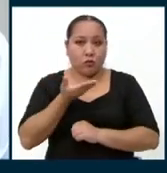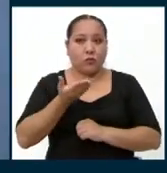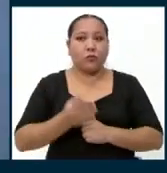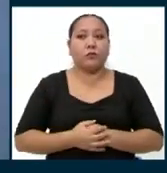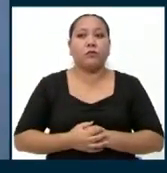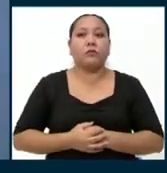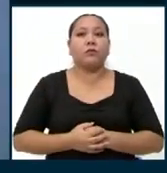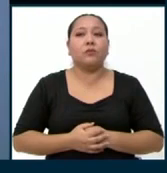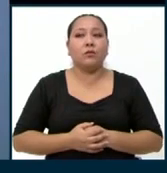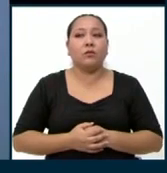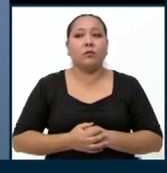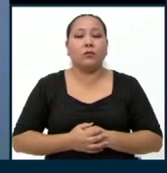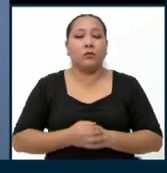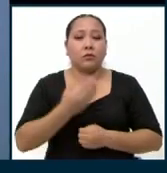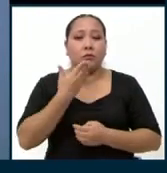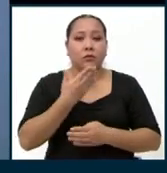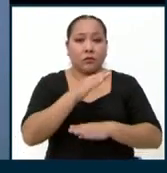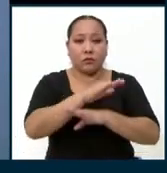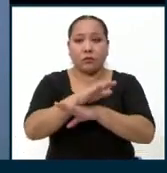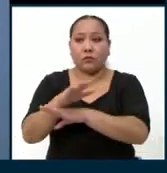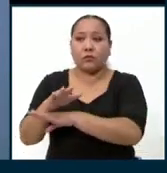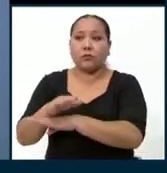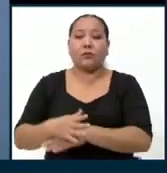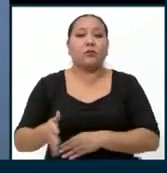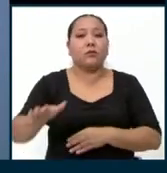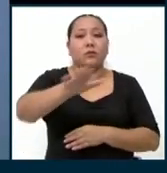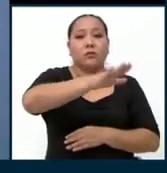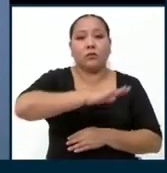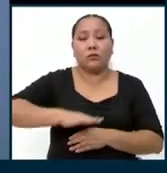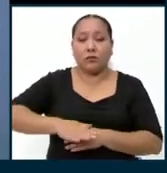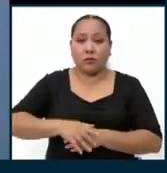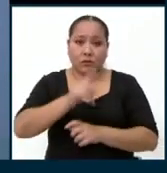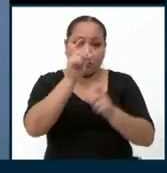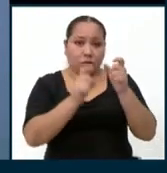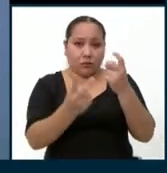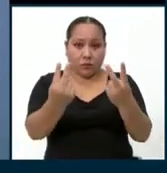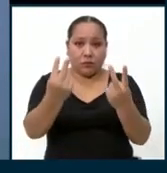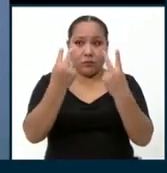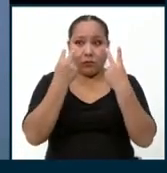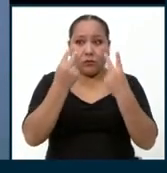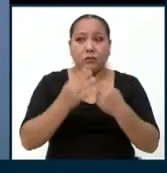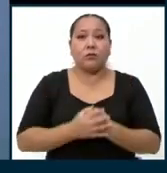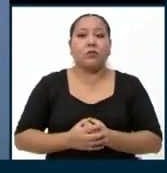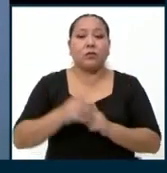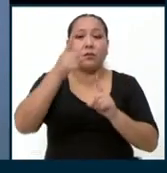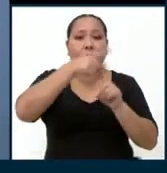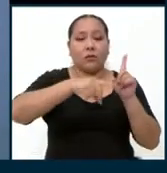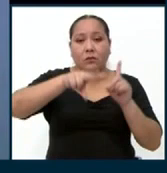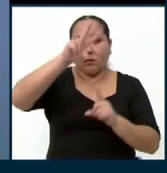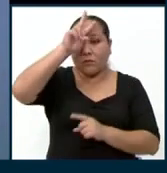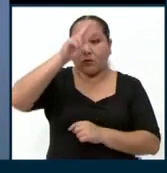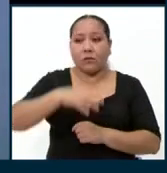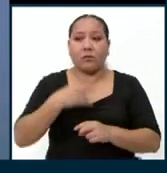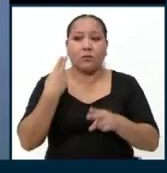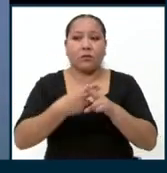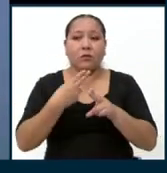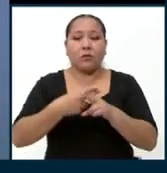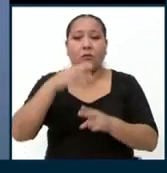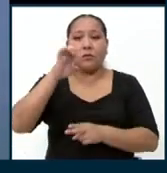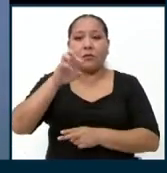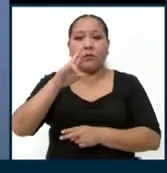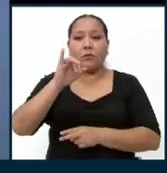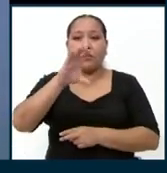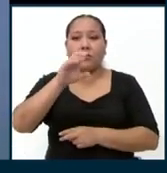por favor. Muy buenas tardes con todos los televidentes y compatriotas de TV Perú. Mi nombre es Erick Verano,